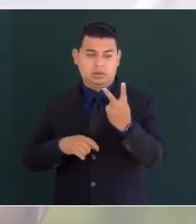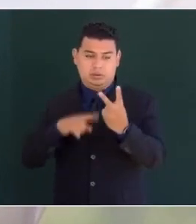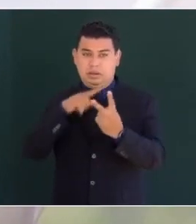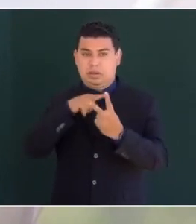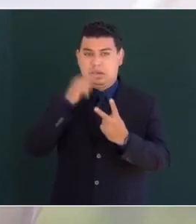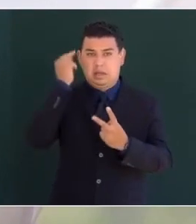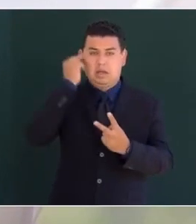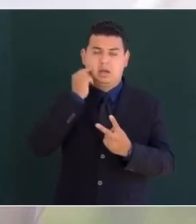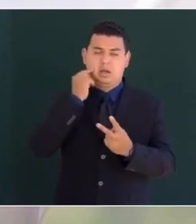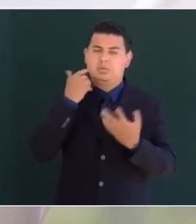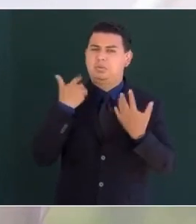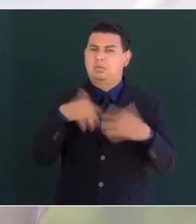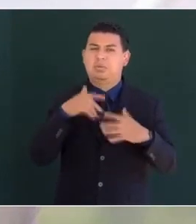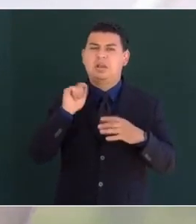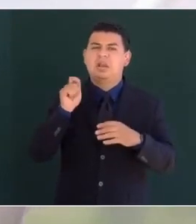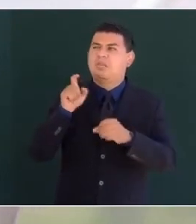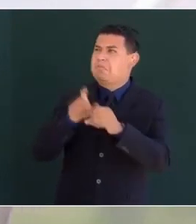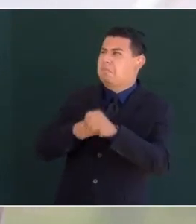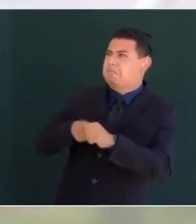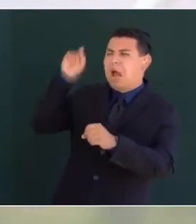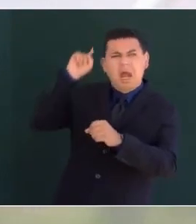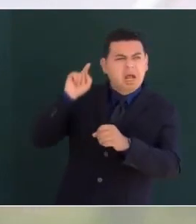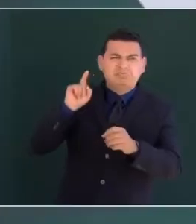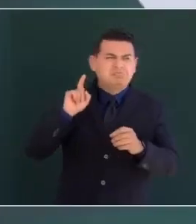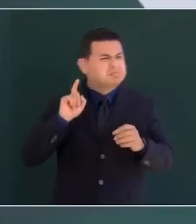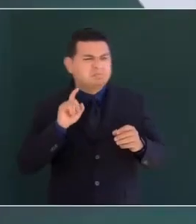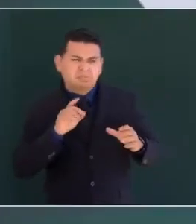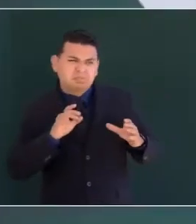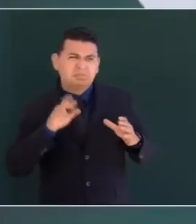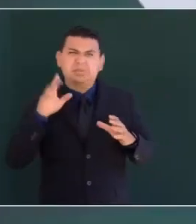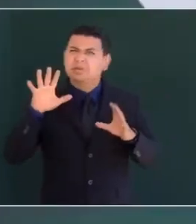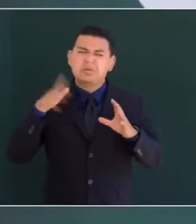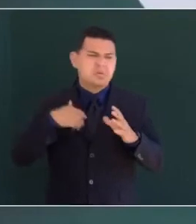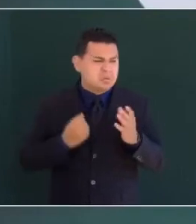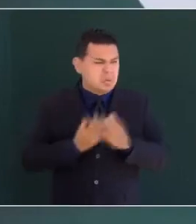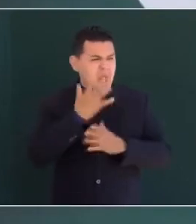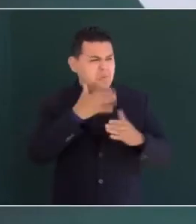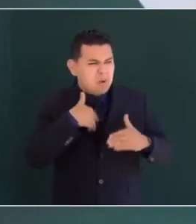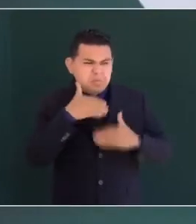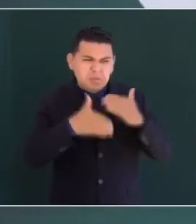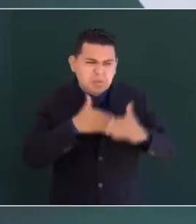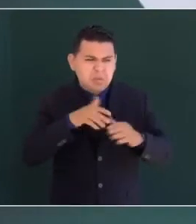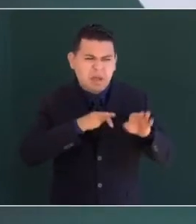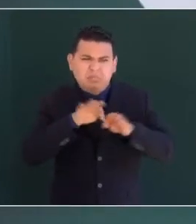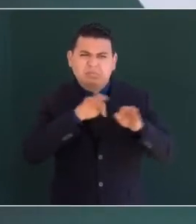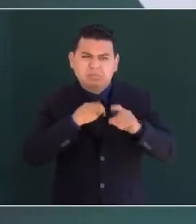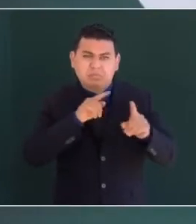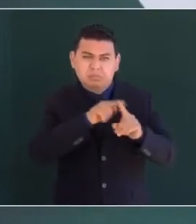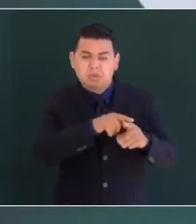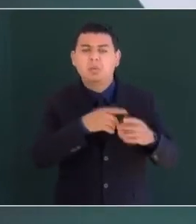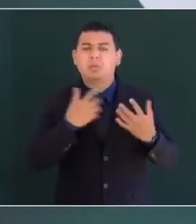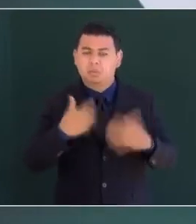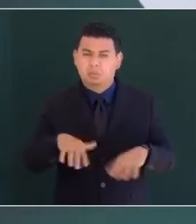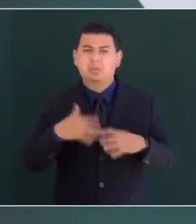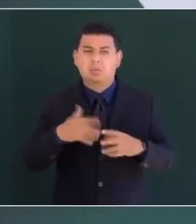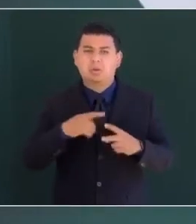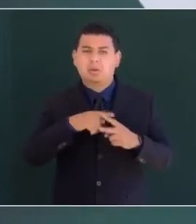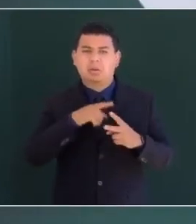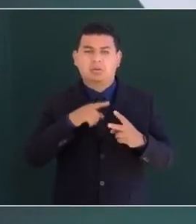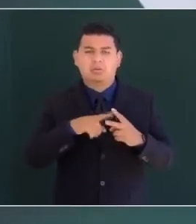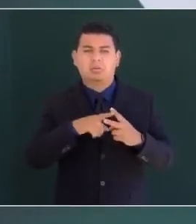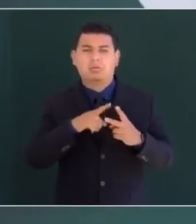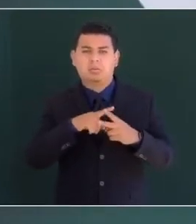principales insurgentes del partido de Morelos que aún estaba activo se